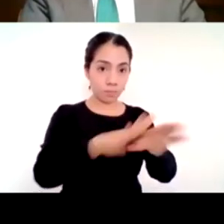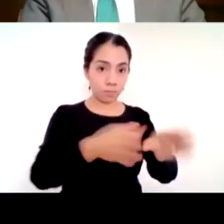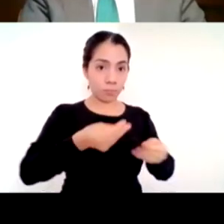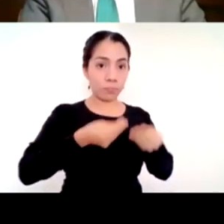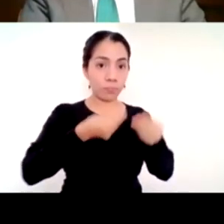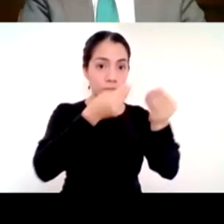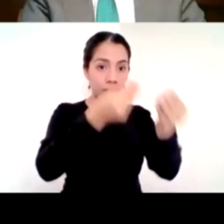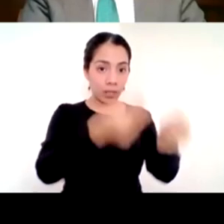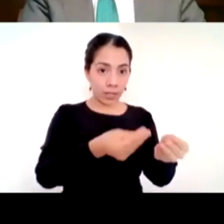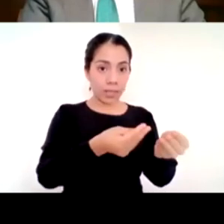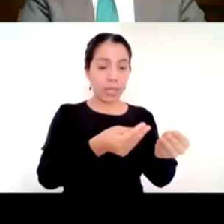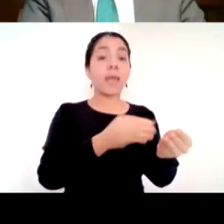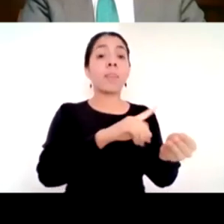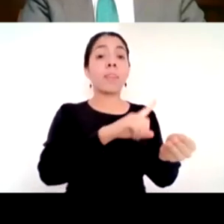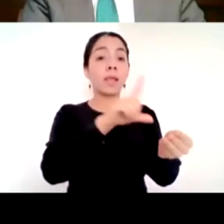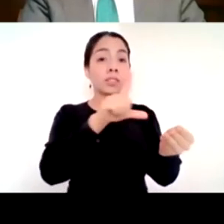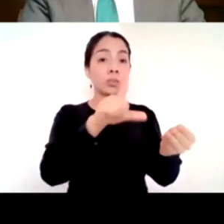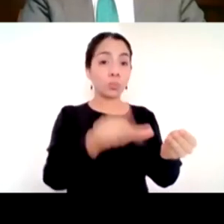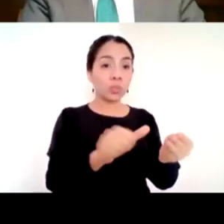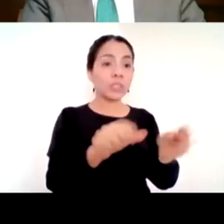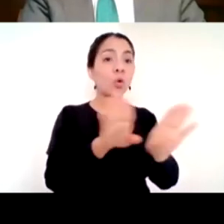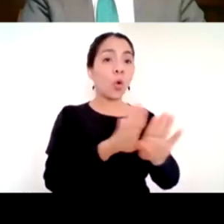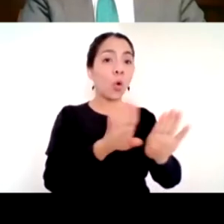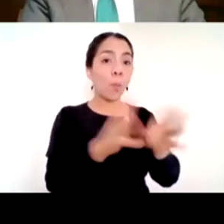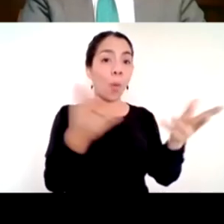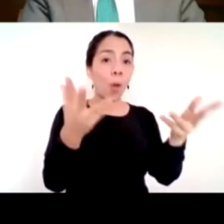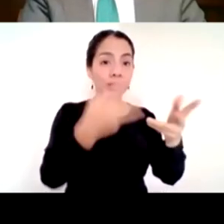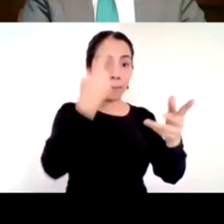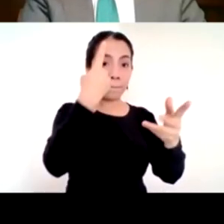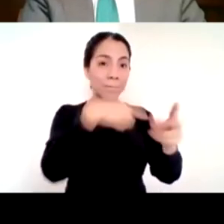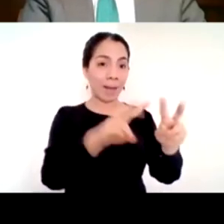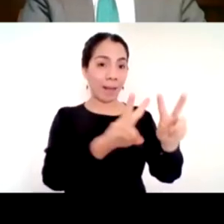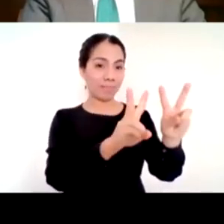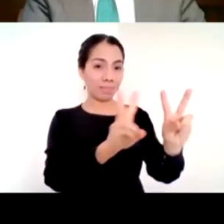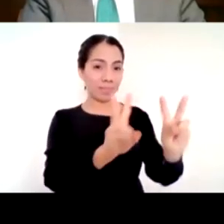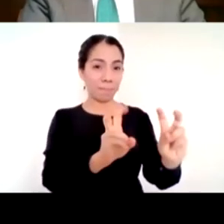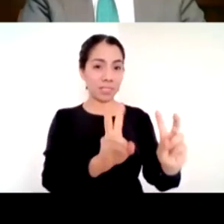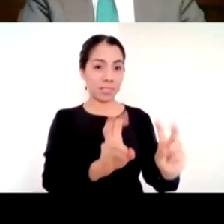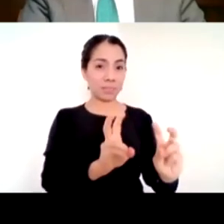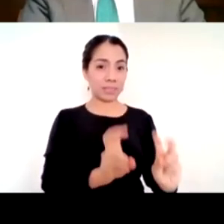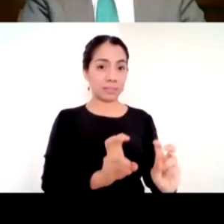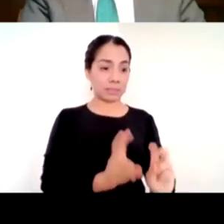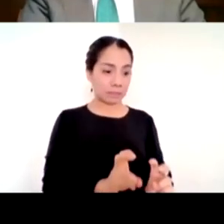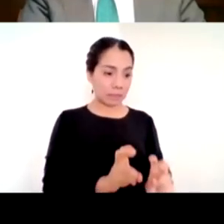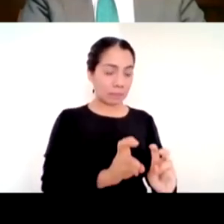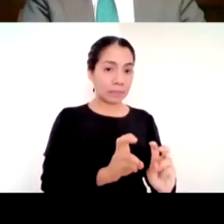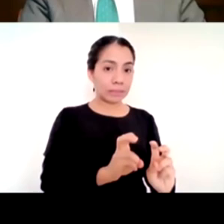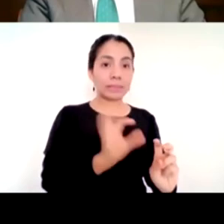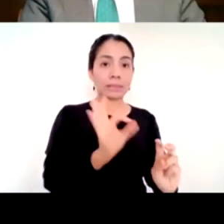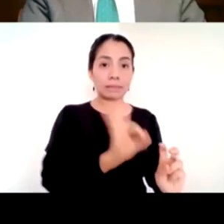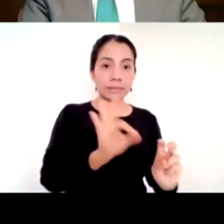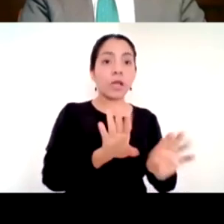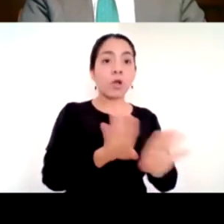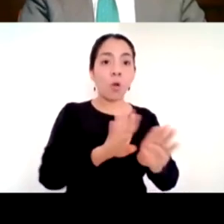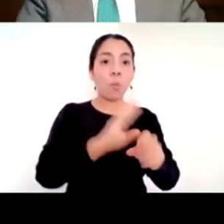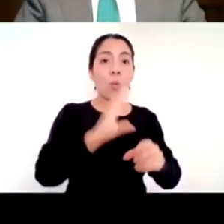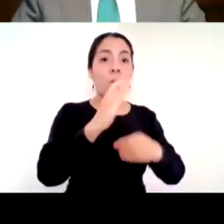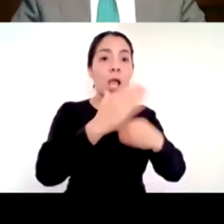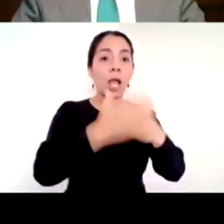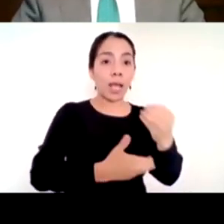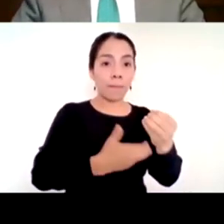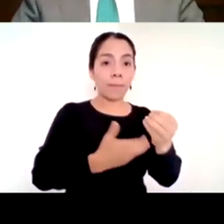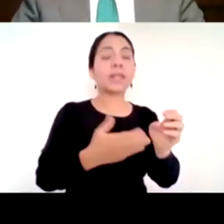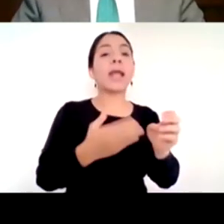convirtiendo en Aprenda en Casa, que es un trabajo heroico, épico, desarrollado por la Subsecretaría de Educación Básica